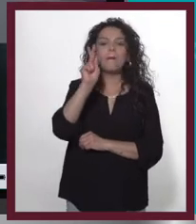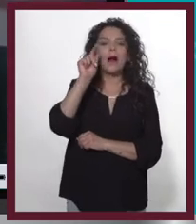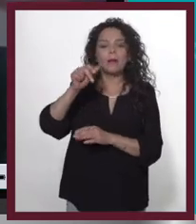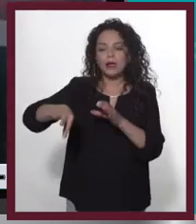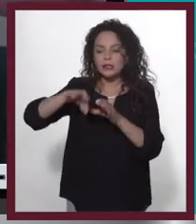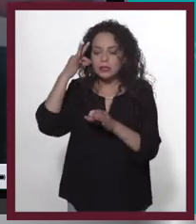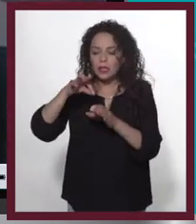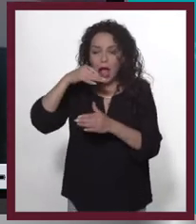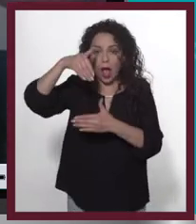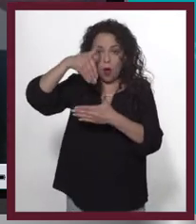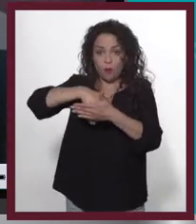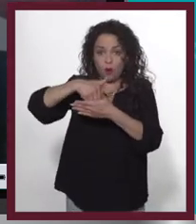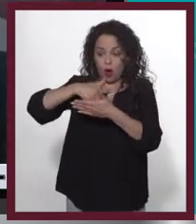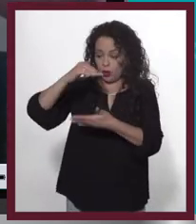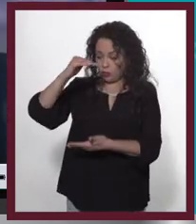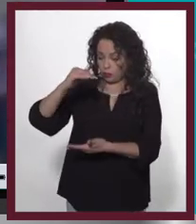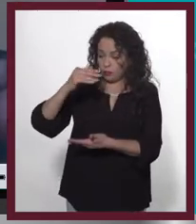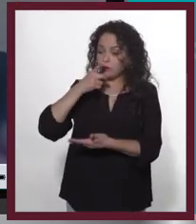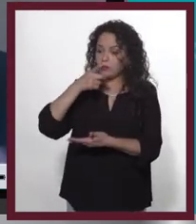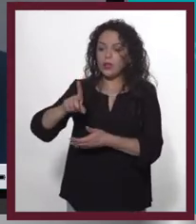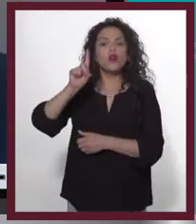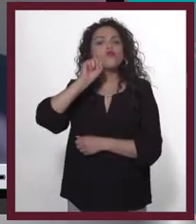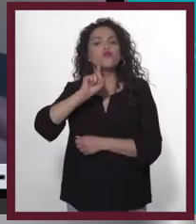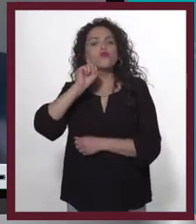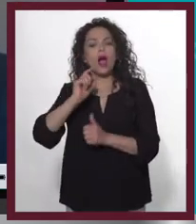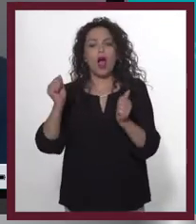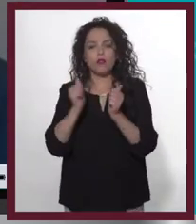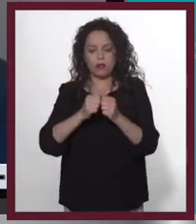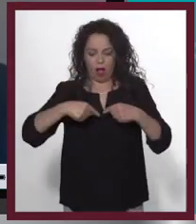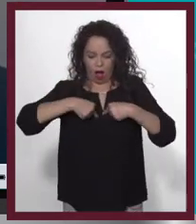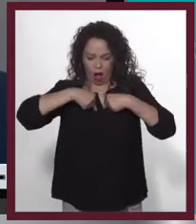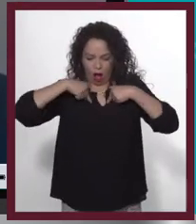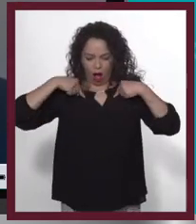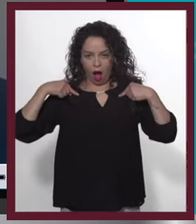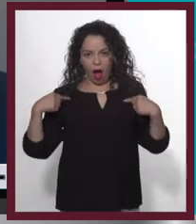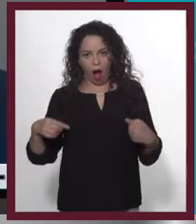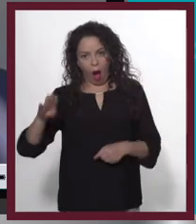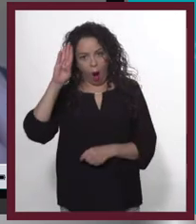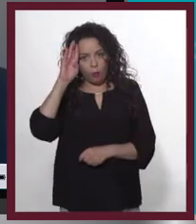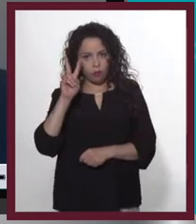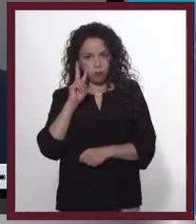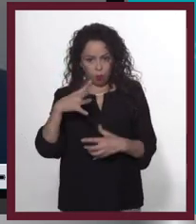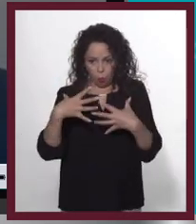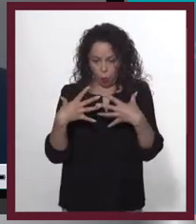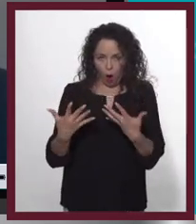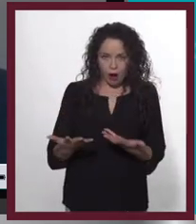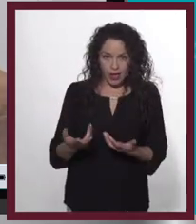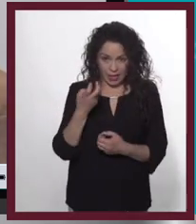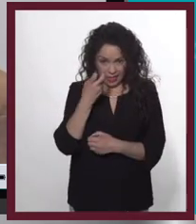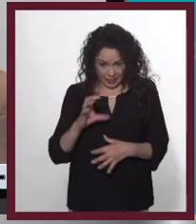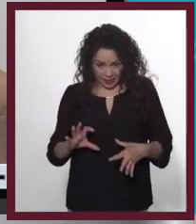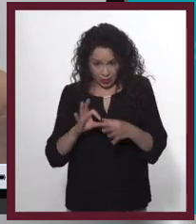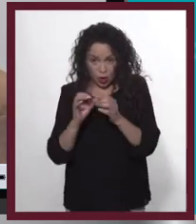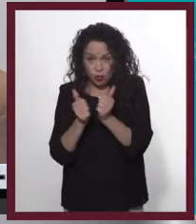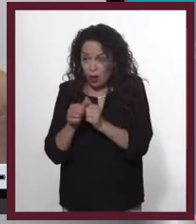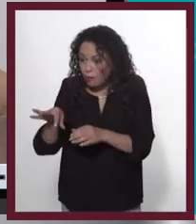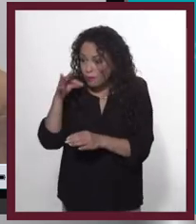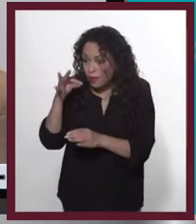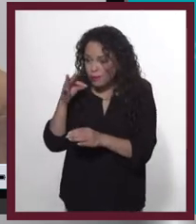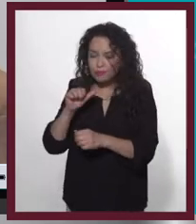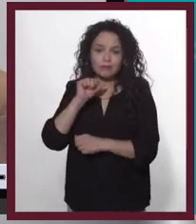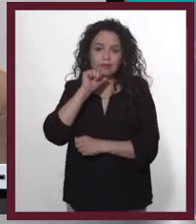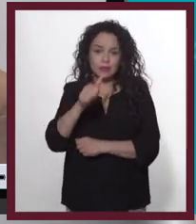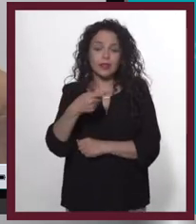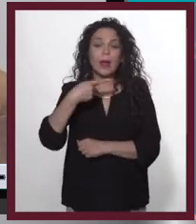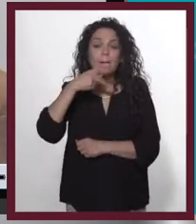papitas en una bolsa que anuncia una mujer con un escote enorme. ¿Eso qué tiene que ver? Entonces, lo que